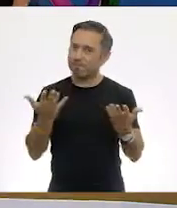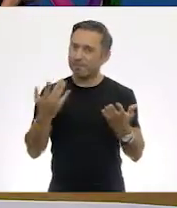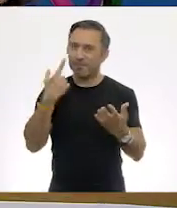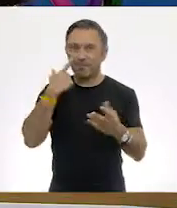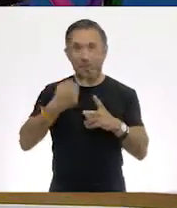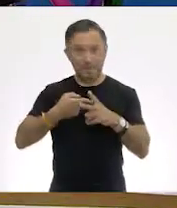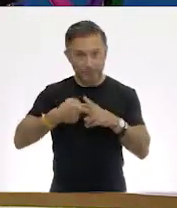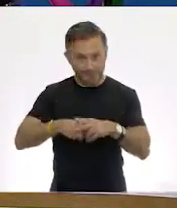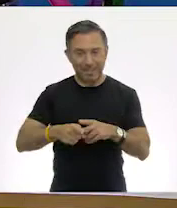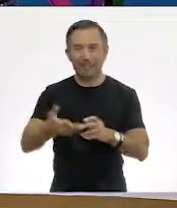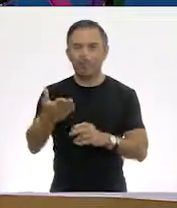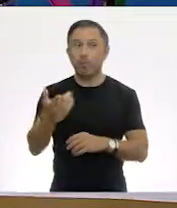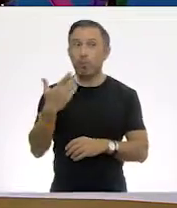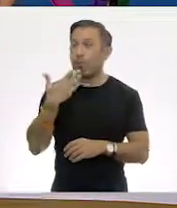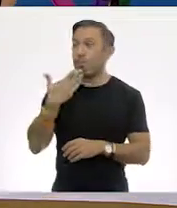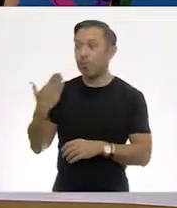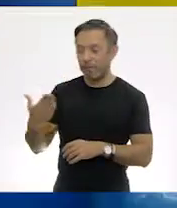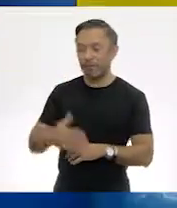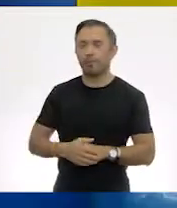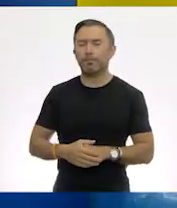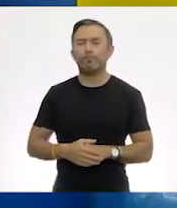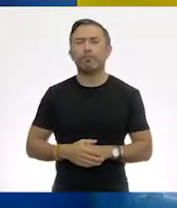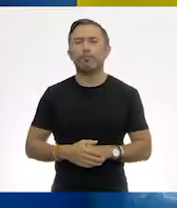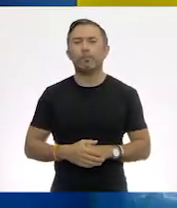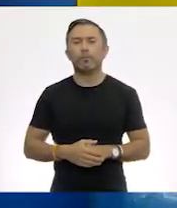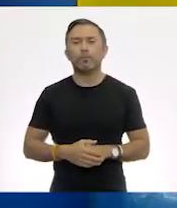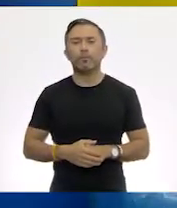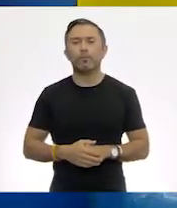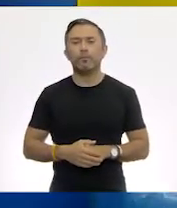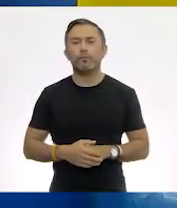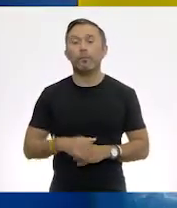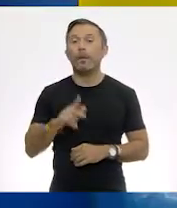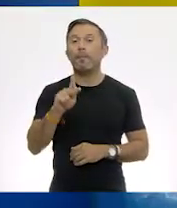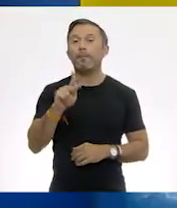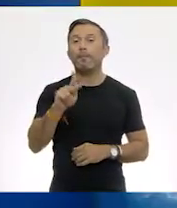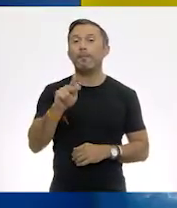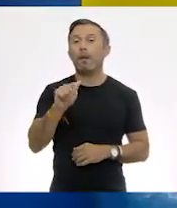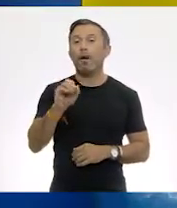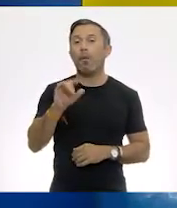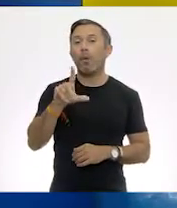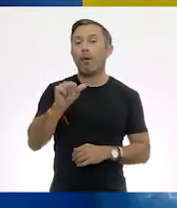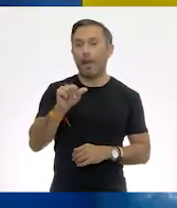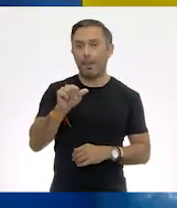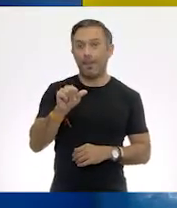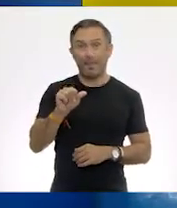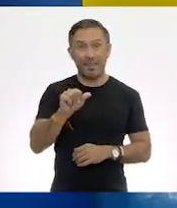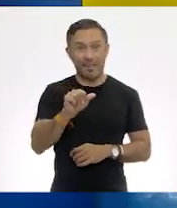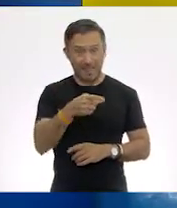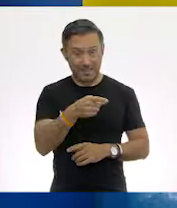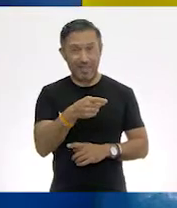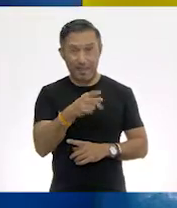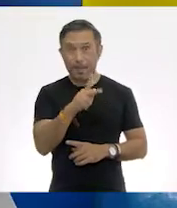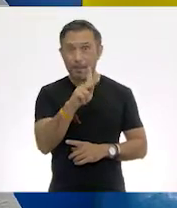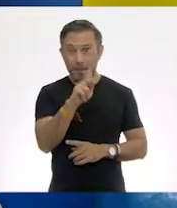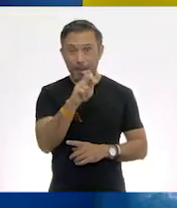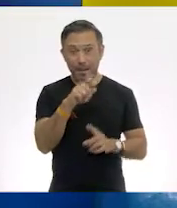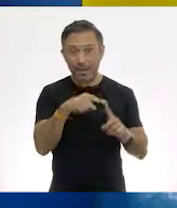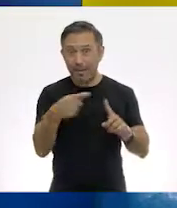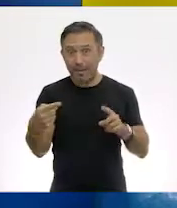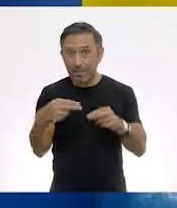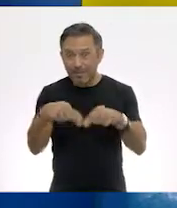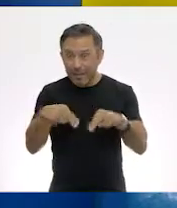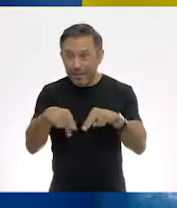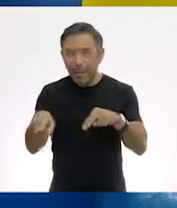Muy bien. Voy a leerles la información que nos comparte Paola, que es la nieta del mismísimo Don Pepe.